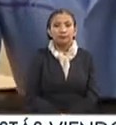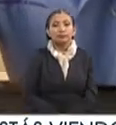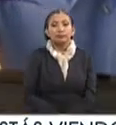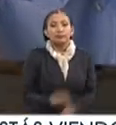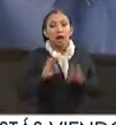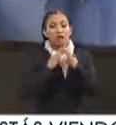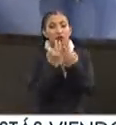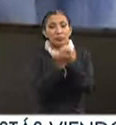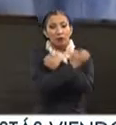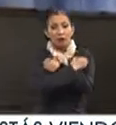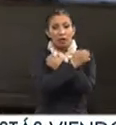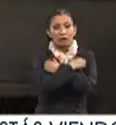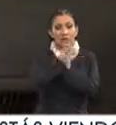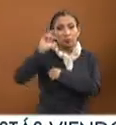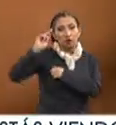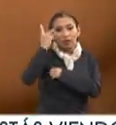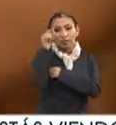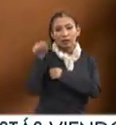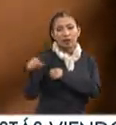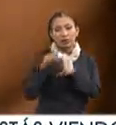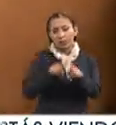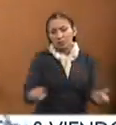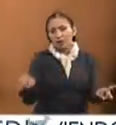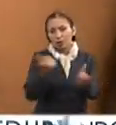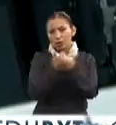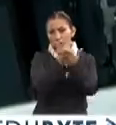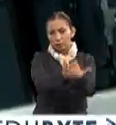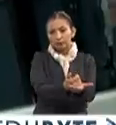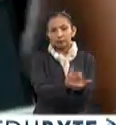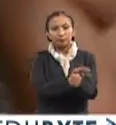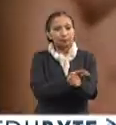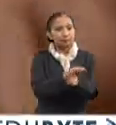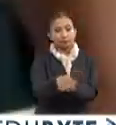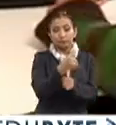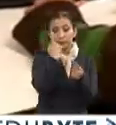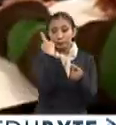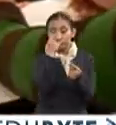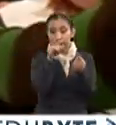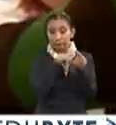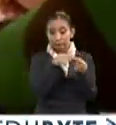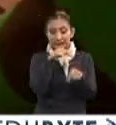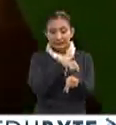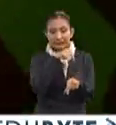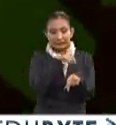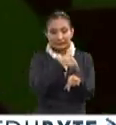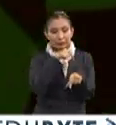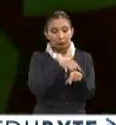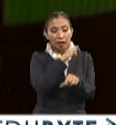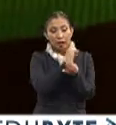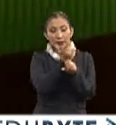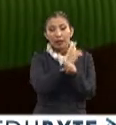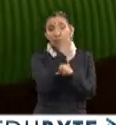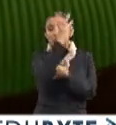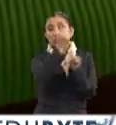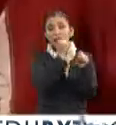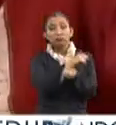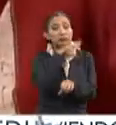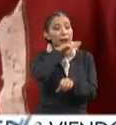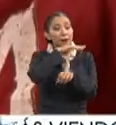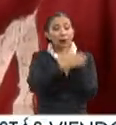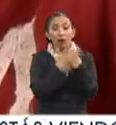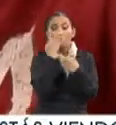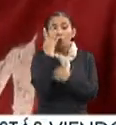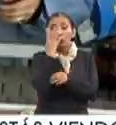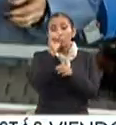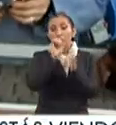El modelo de educación politécnica tiene diferentes beneficios. Uno de ellos es el tiempo, pues las carreras son de tres años y se